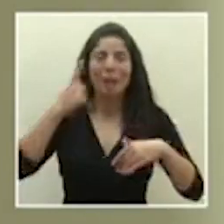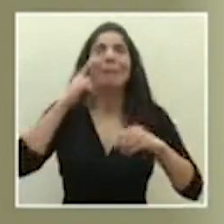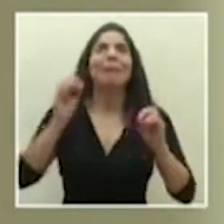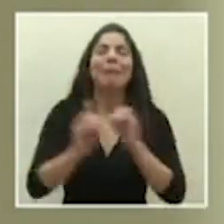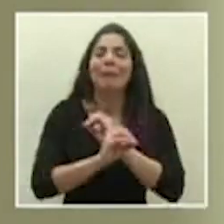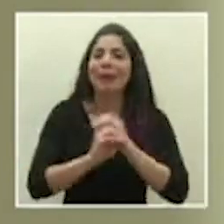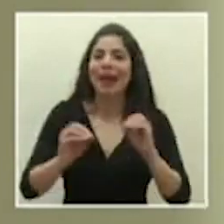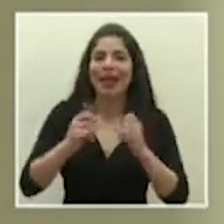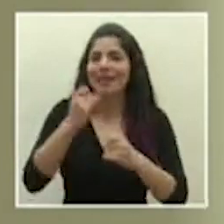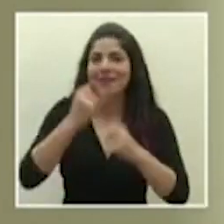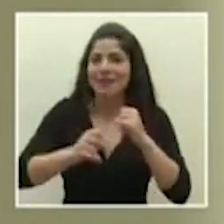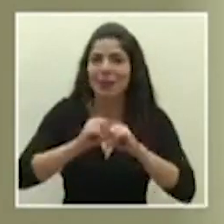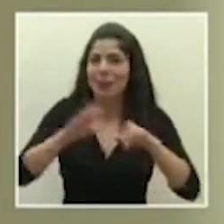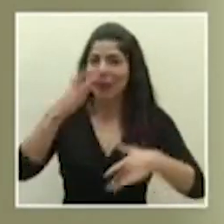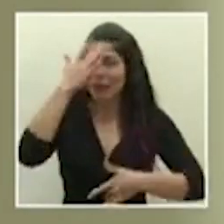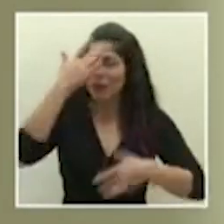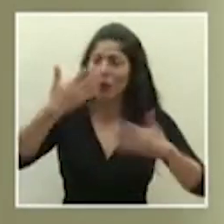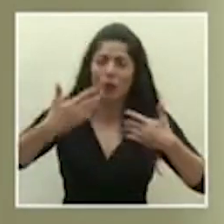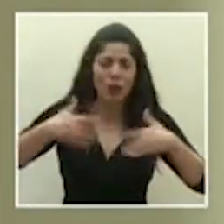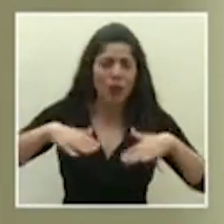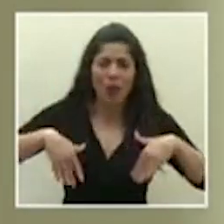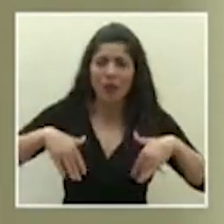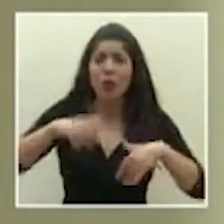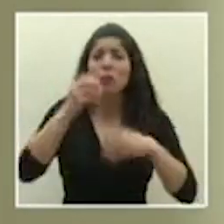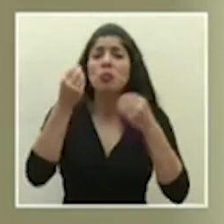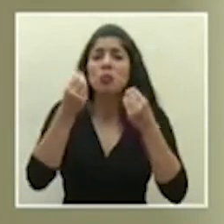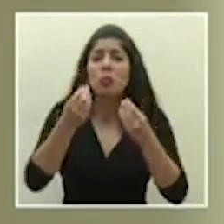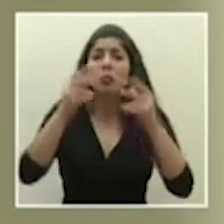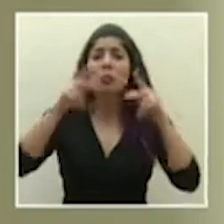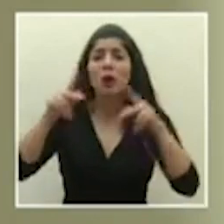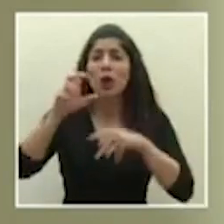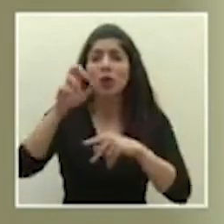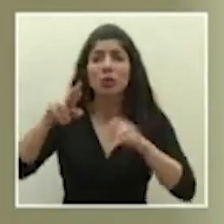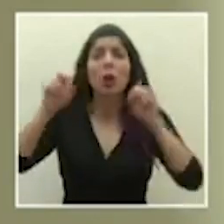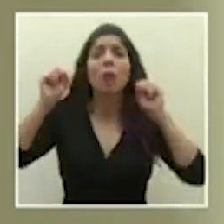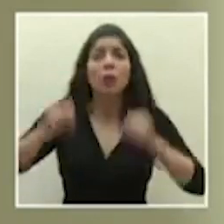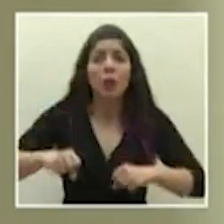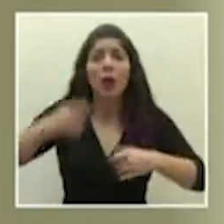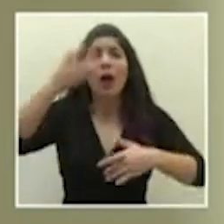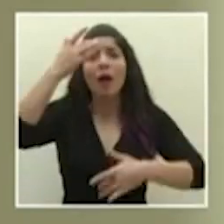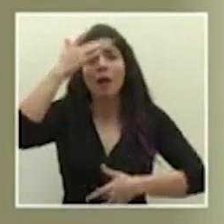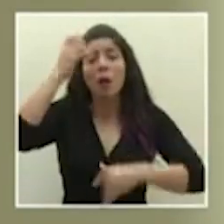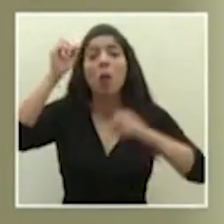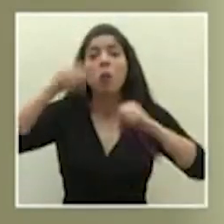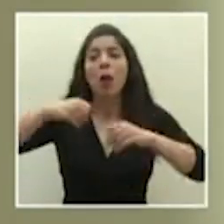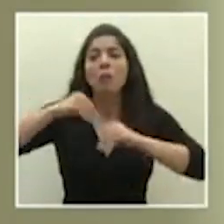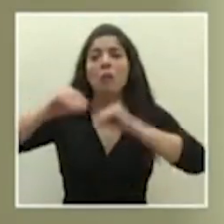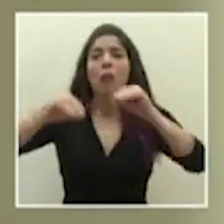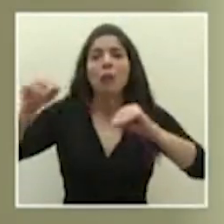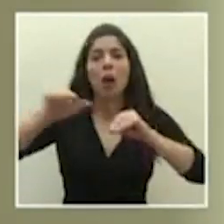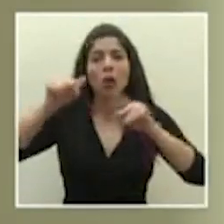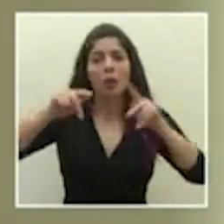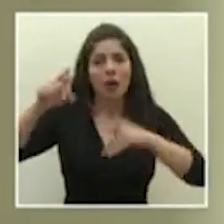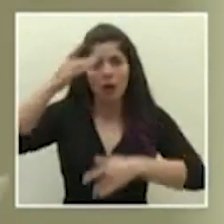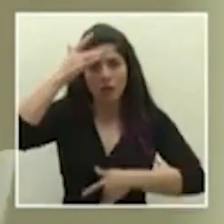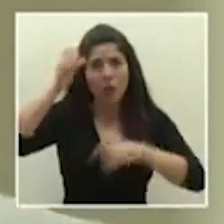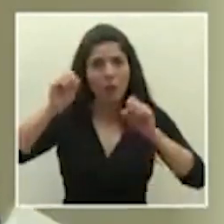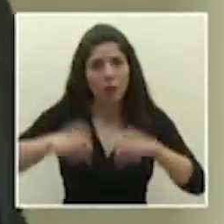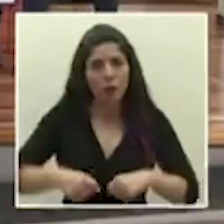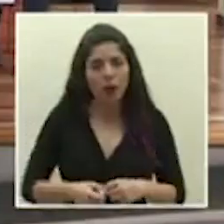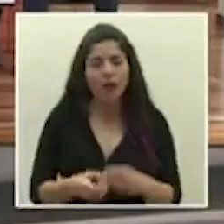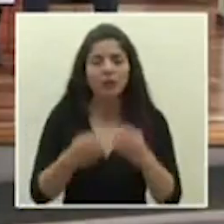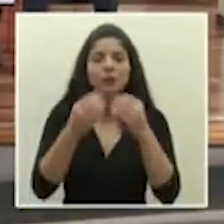el final de la pandemia todavía mucha gente en Costa Rica está susceptible se puede enfermar y pueden enfermar a los demás muchas gracias